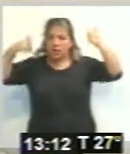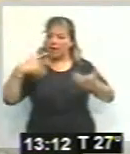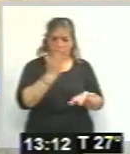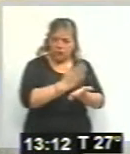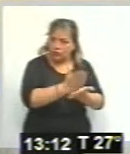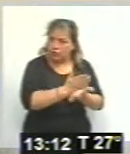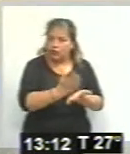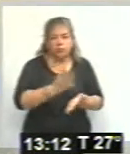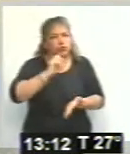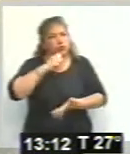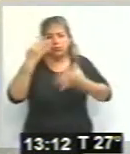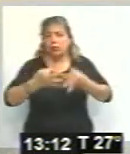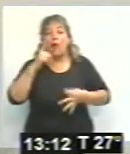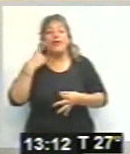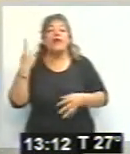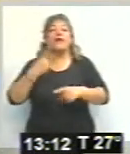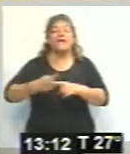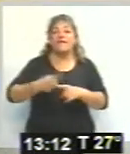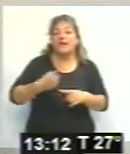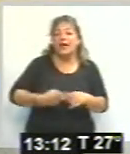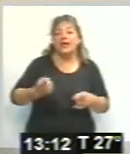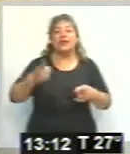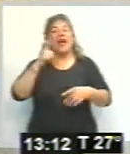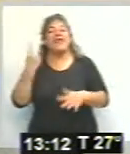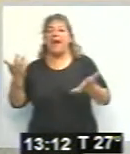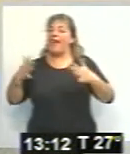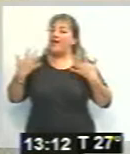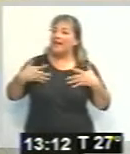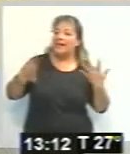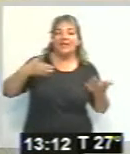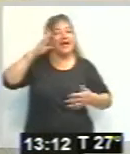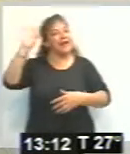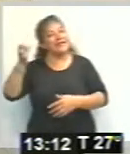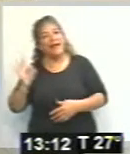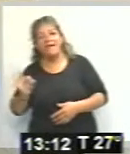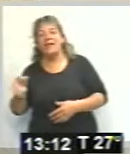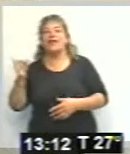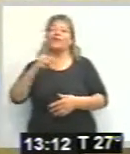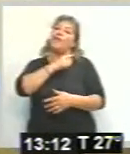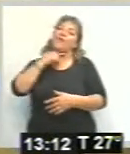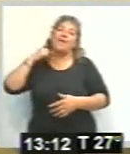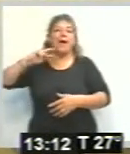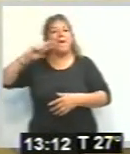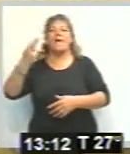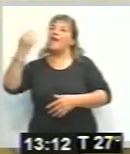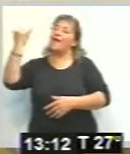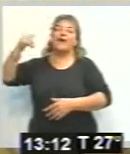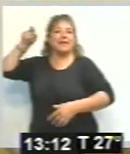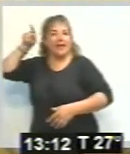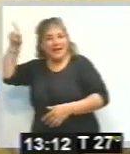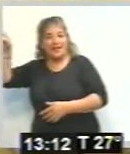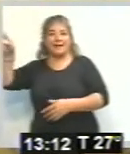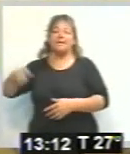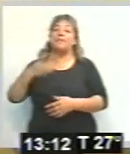Es un día de fiesta, un día de alegría, sabiendo que lo tenemos de chifre allá Y bueno, van a conocer el gastón de la papa,